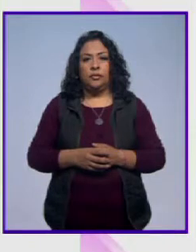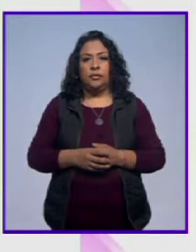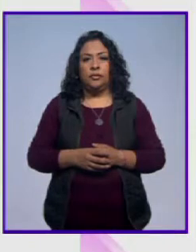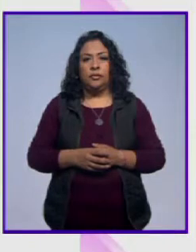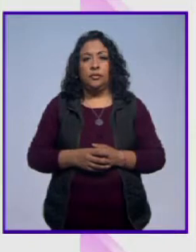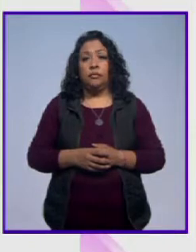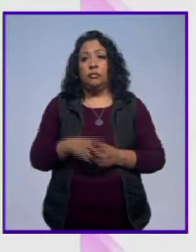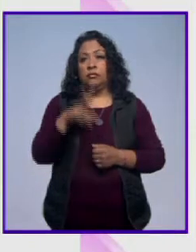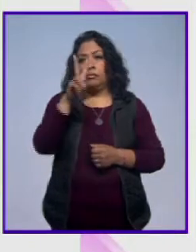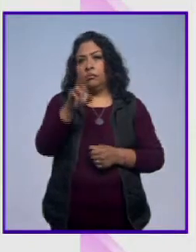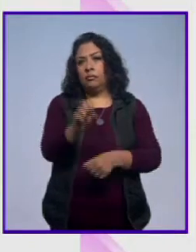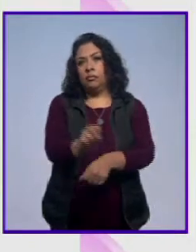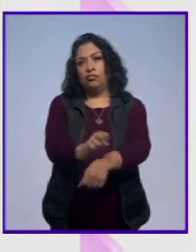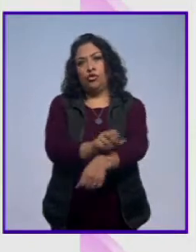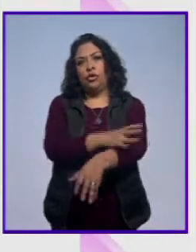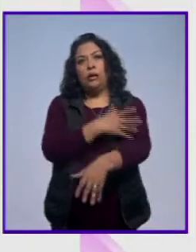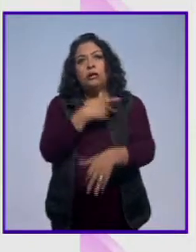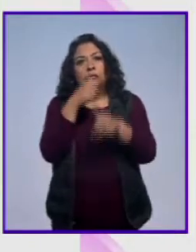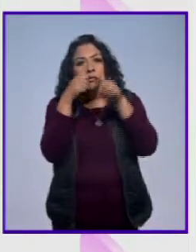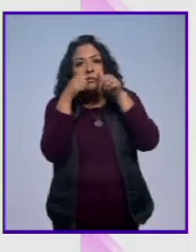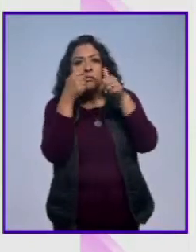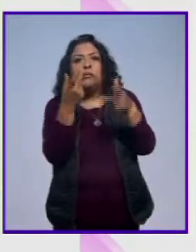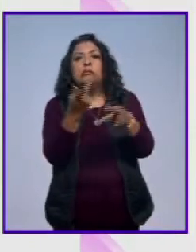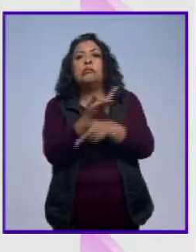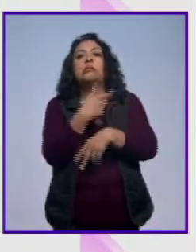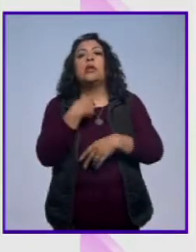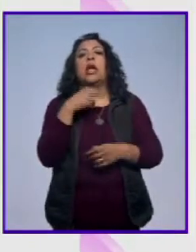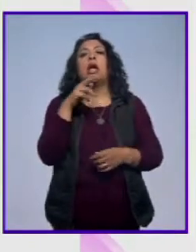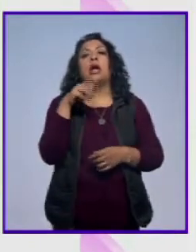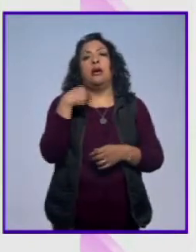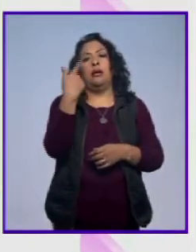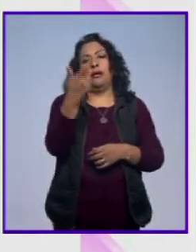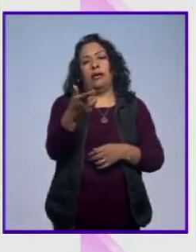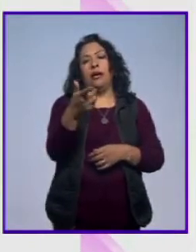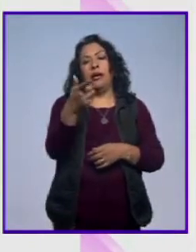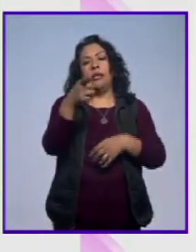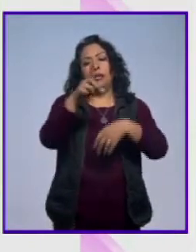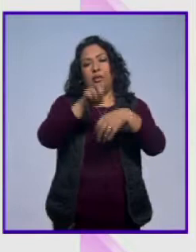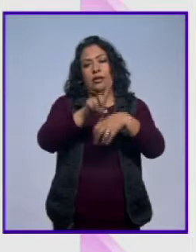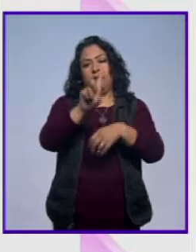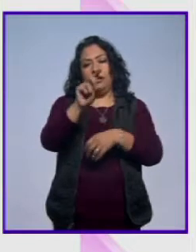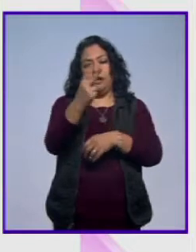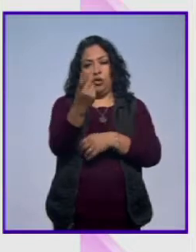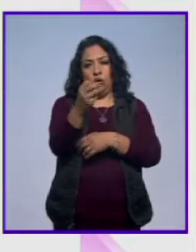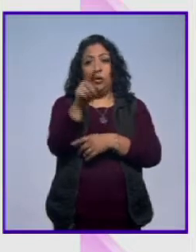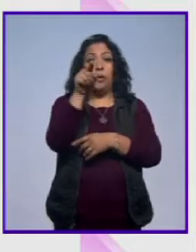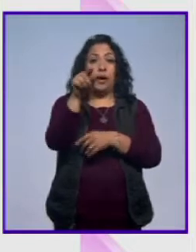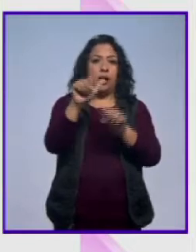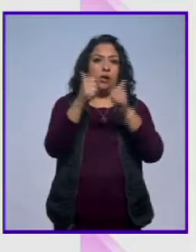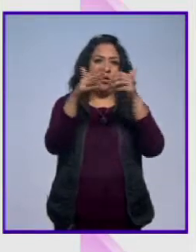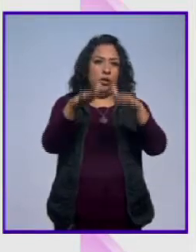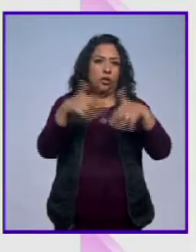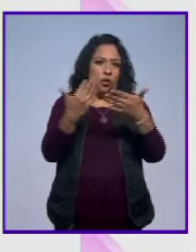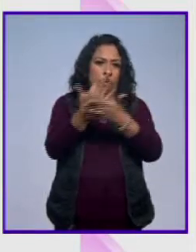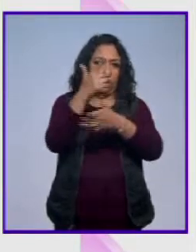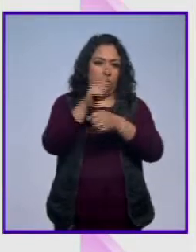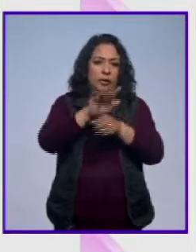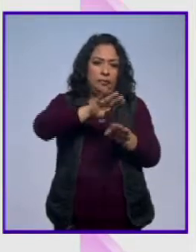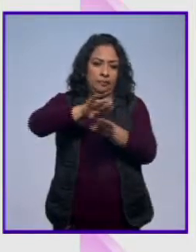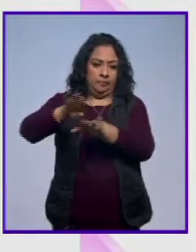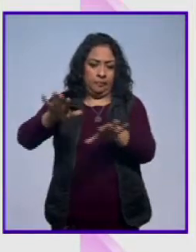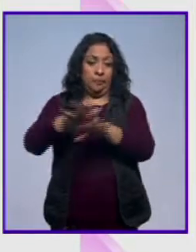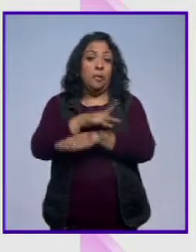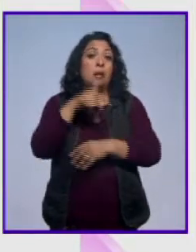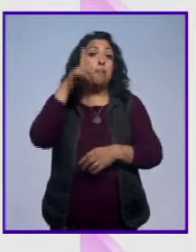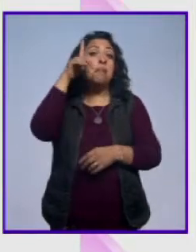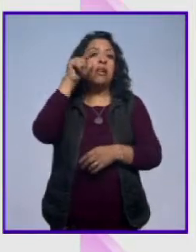Muy emocionados y al pendiente de lo que suceda en la próxima noche de lunas allá en el Auditorio Nacional. Y en otros temas, mañana. Mañana se